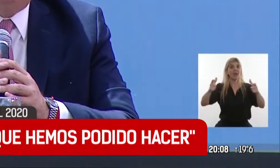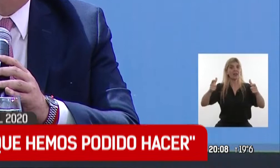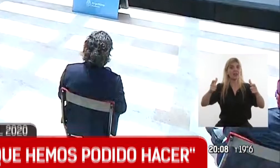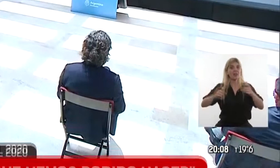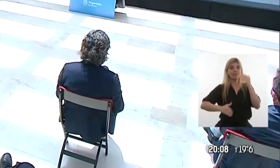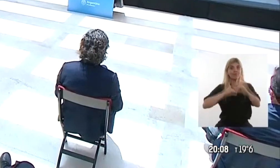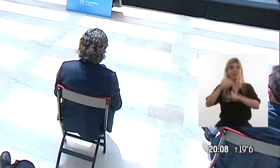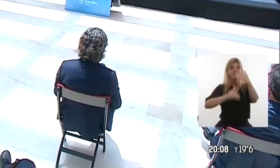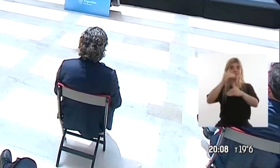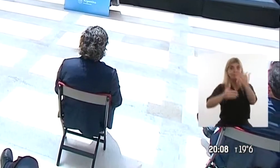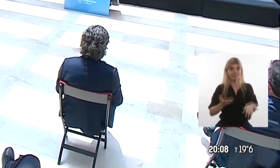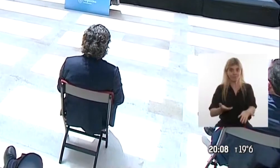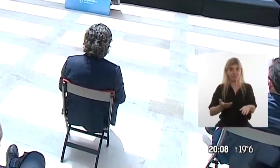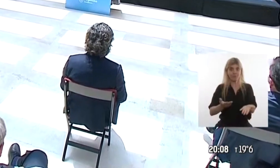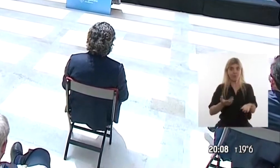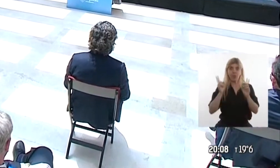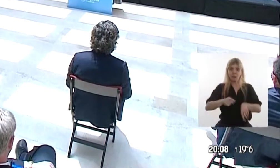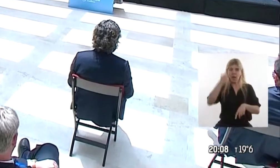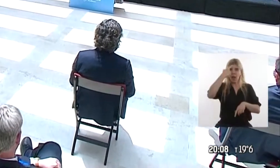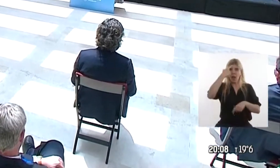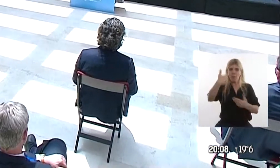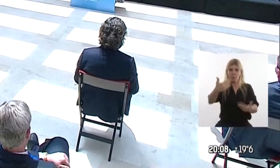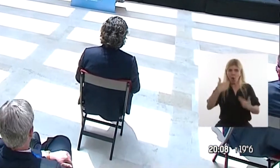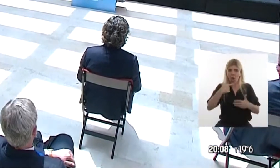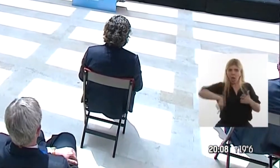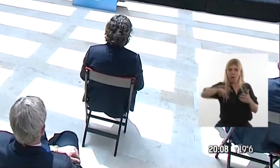Y de la sensatez que tenemos que tener para poder crecer.